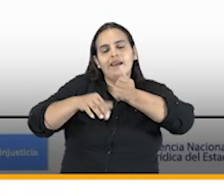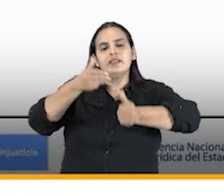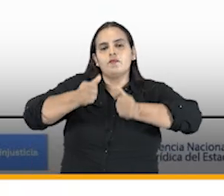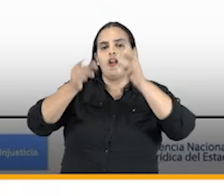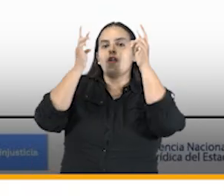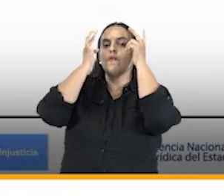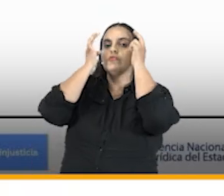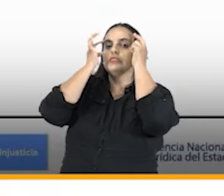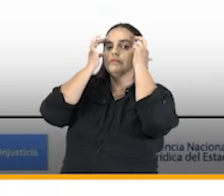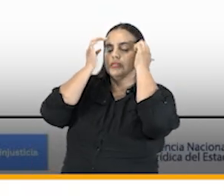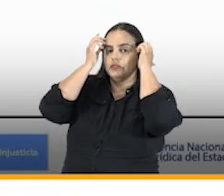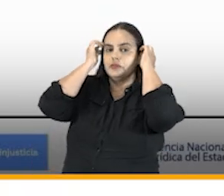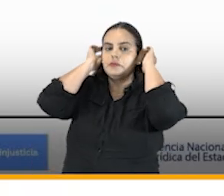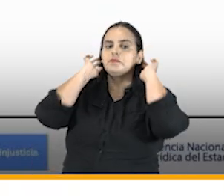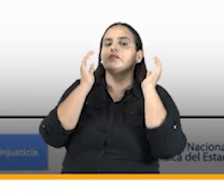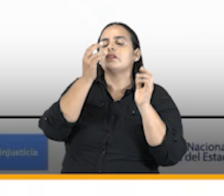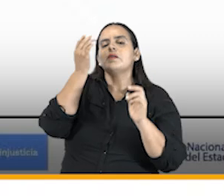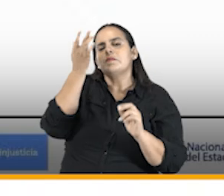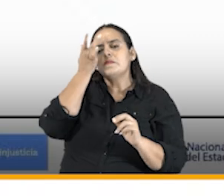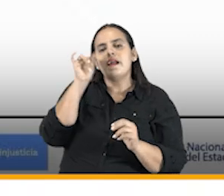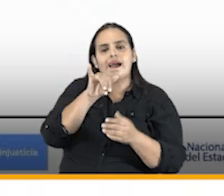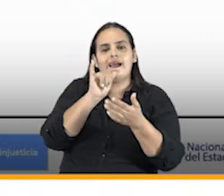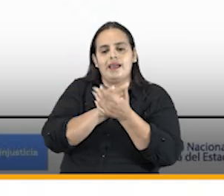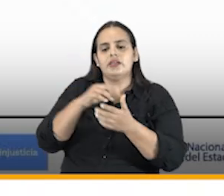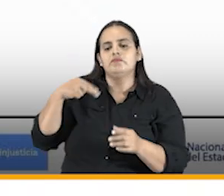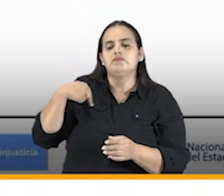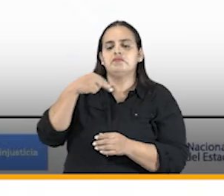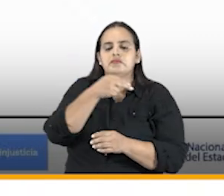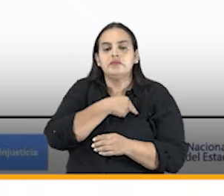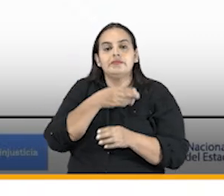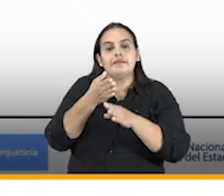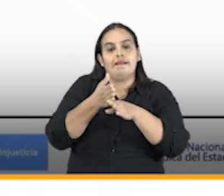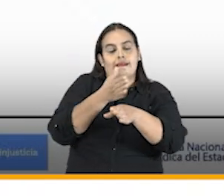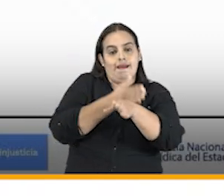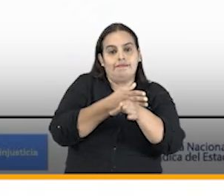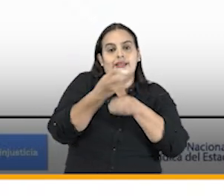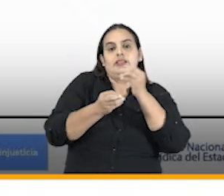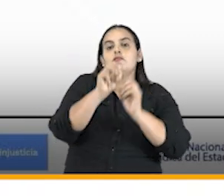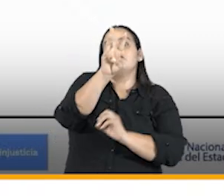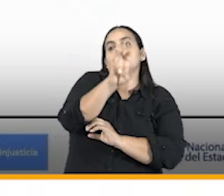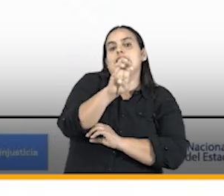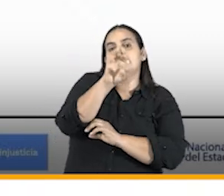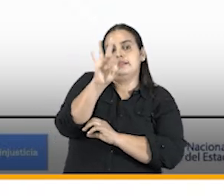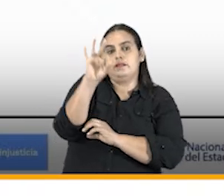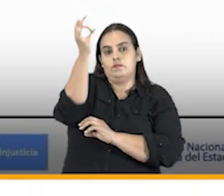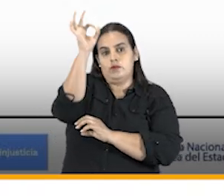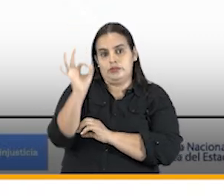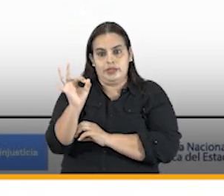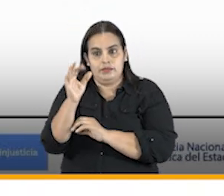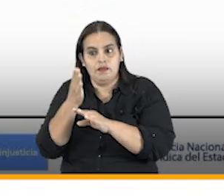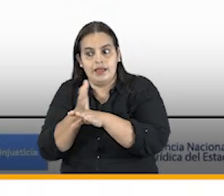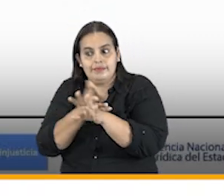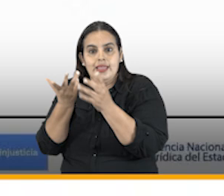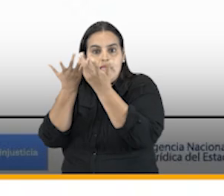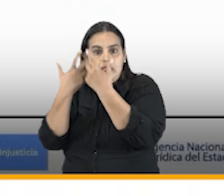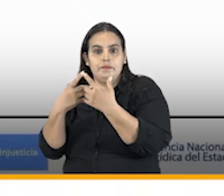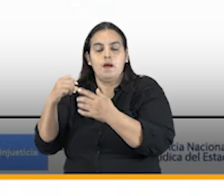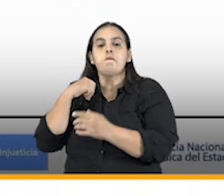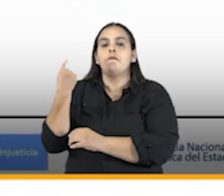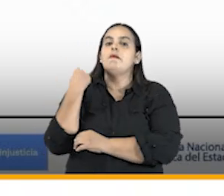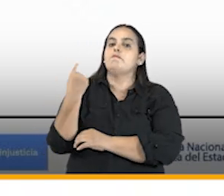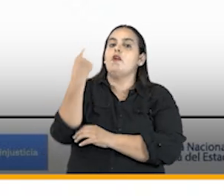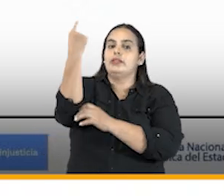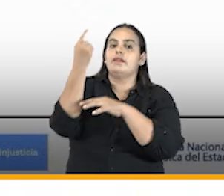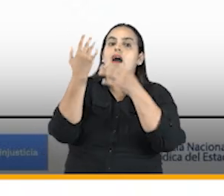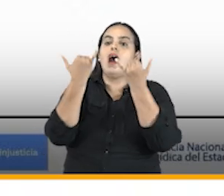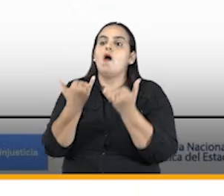donde resalto que hemos pasado de un 83% de entidades que tenían política de prevención a un 99